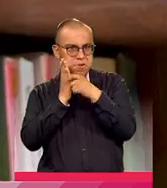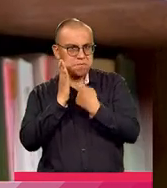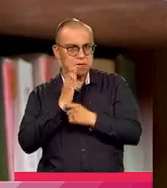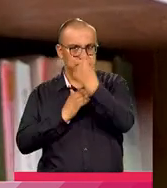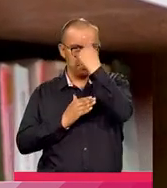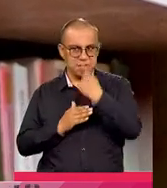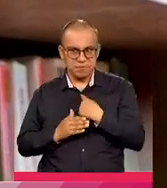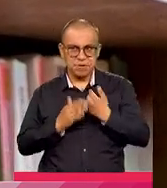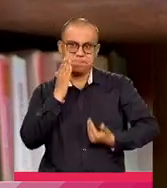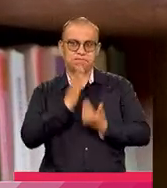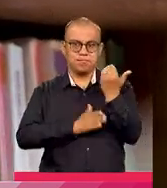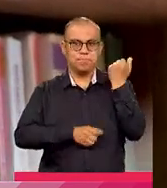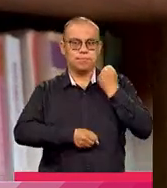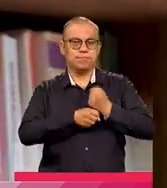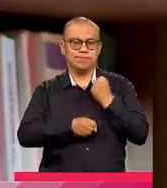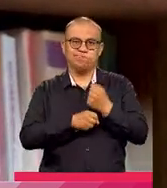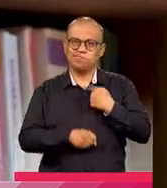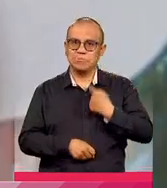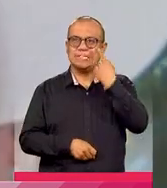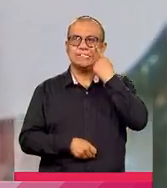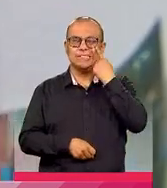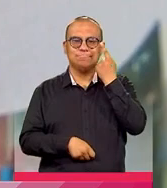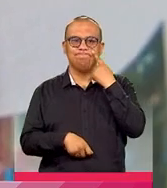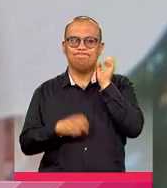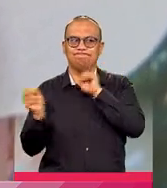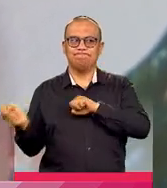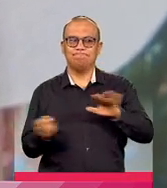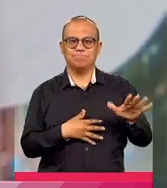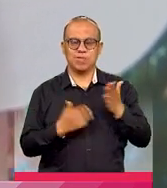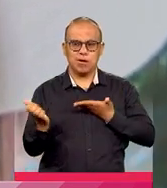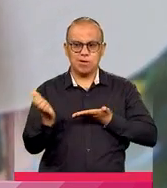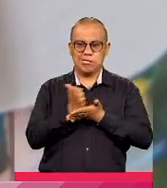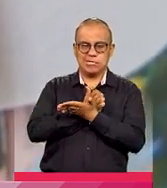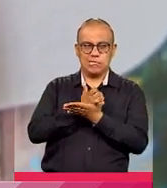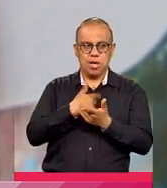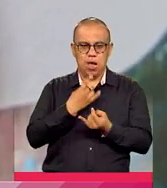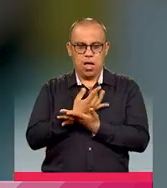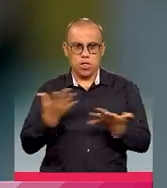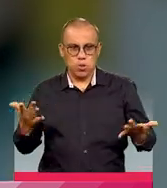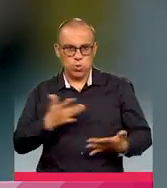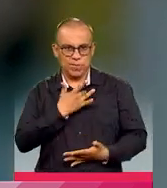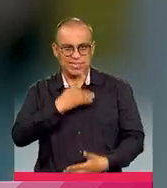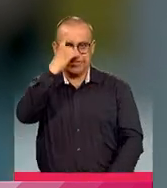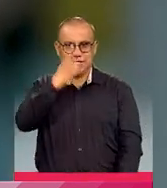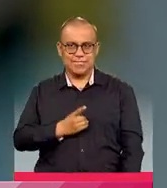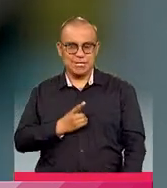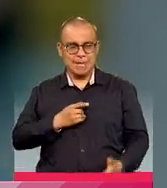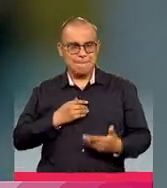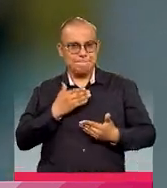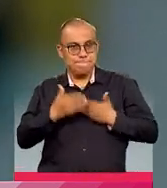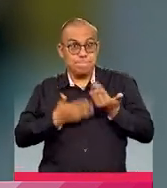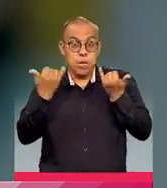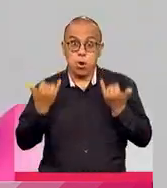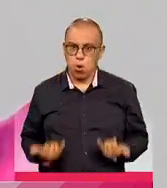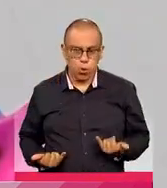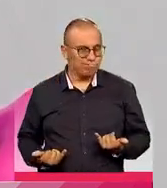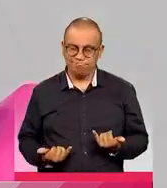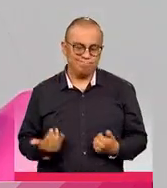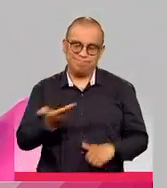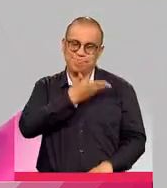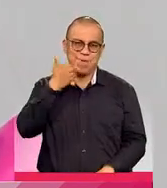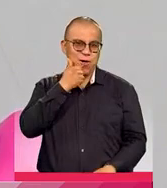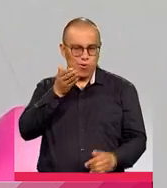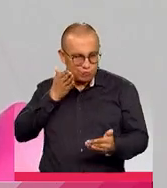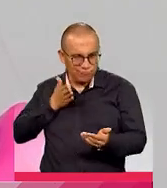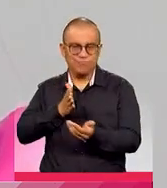perfil. Cuando inició su trabajo pensó en renunciar por el temor al rechazo que pudiera causar su decisión, pero ahora sabe que fue el mejor